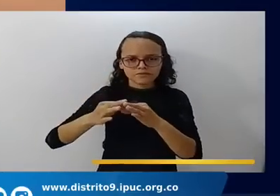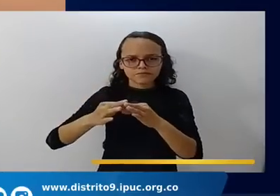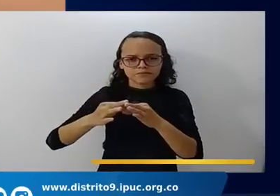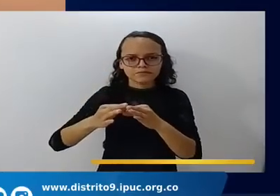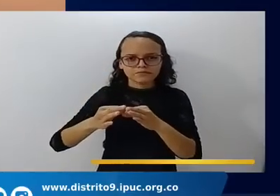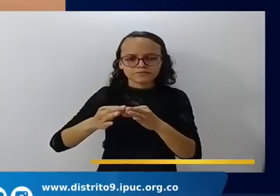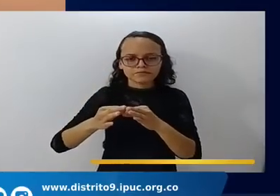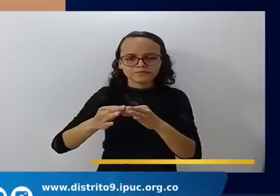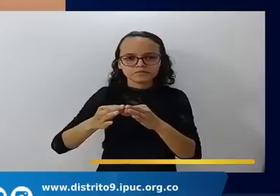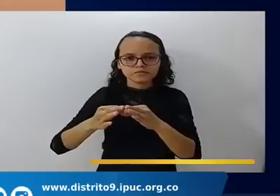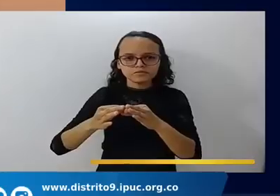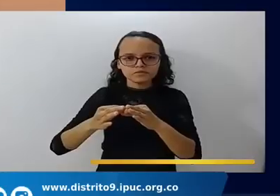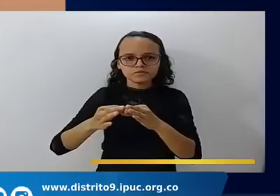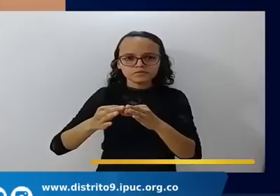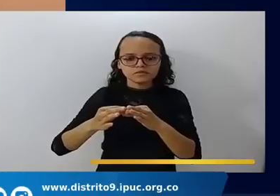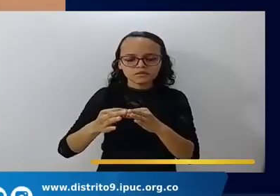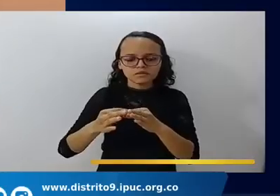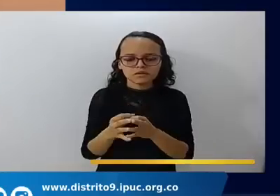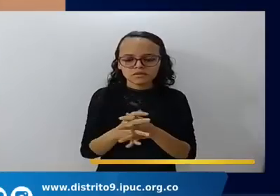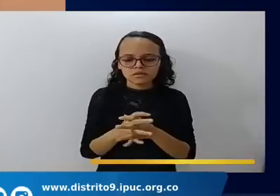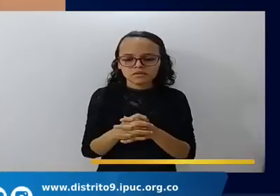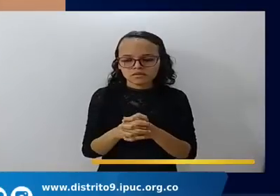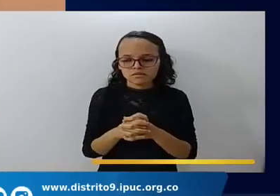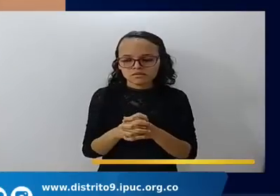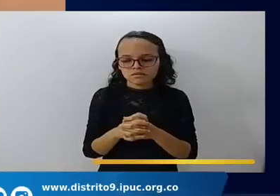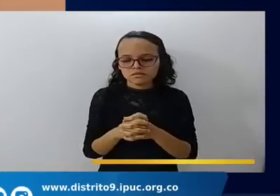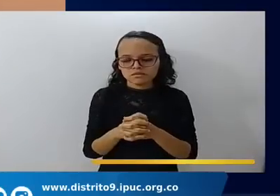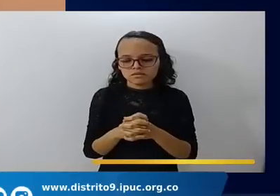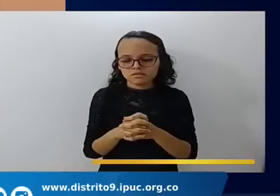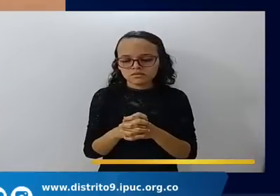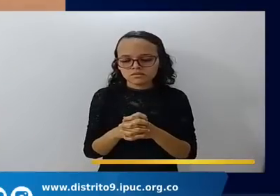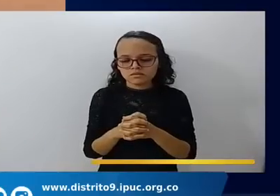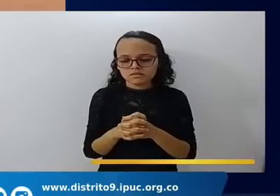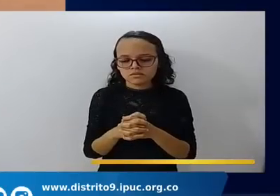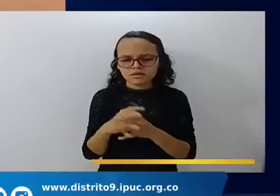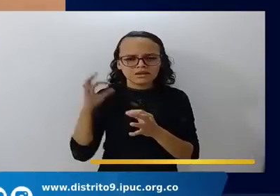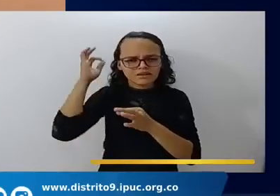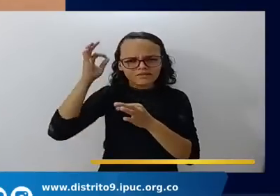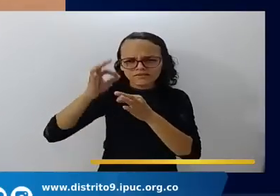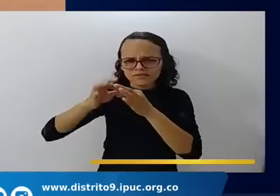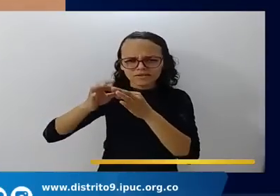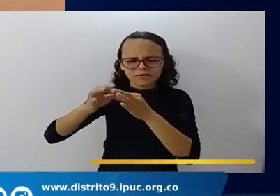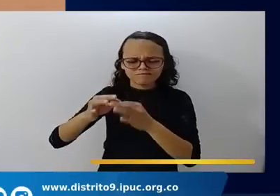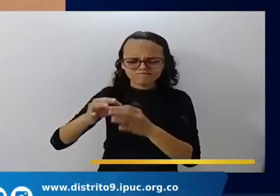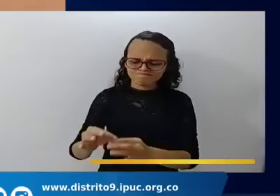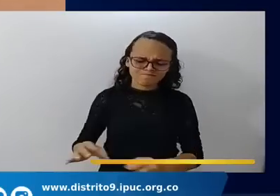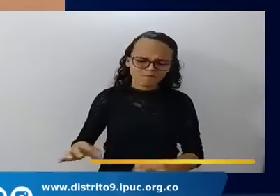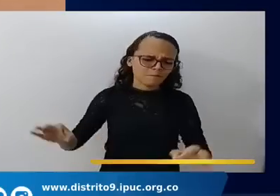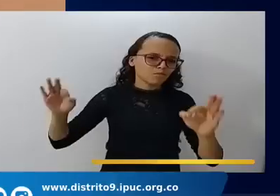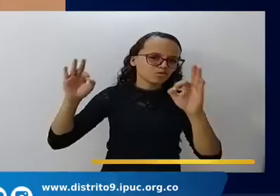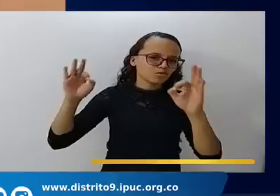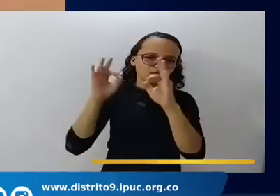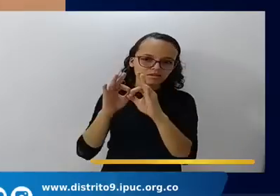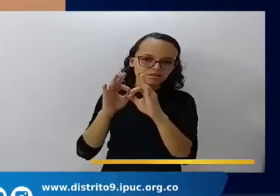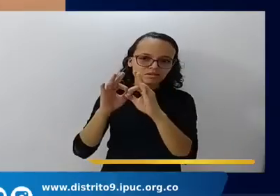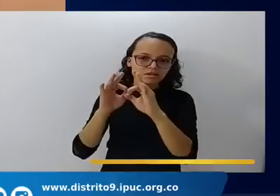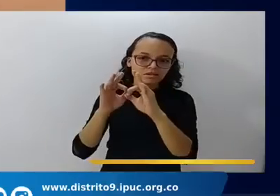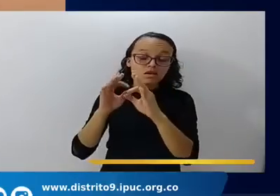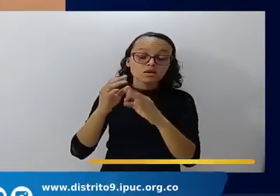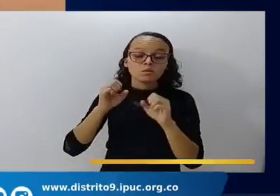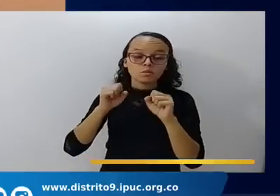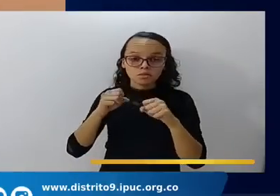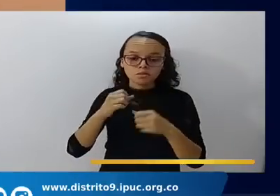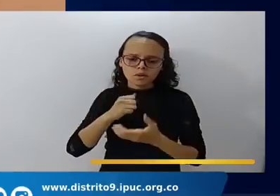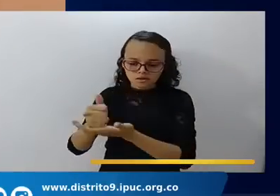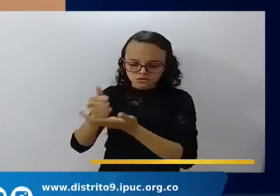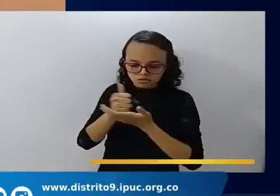la parte clave que nos permitirá terminar